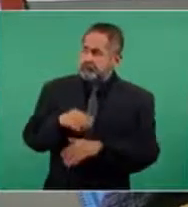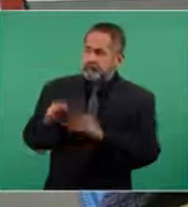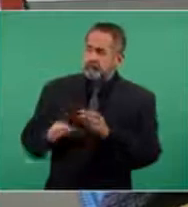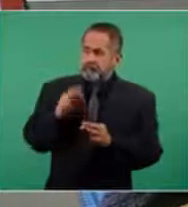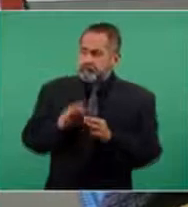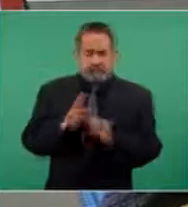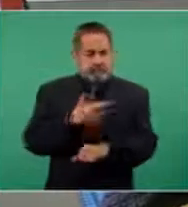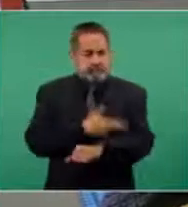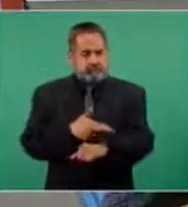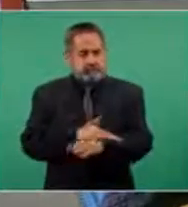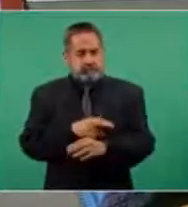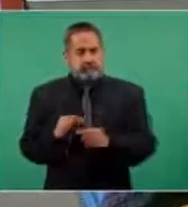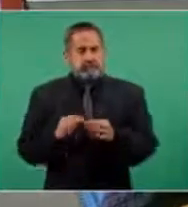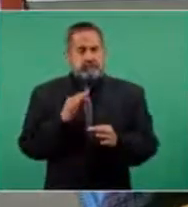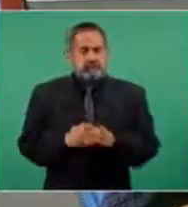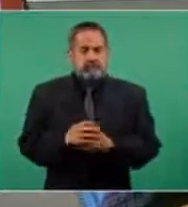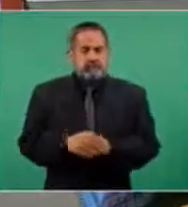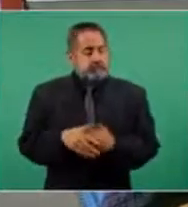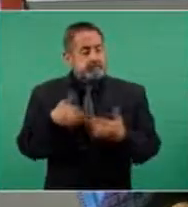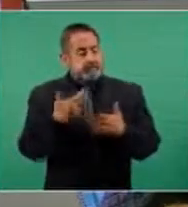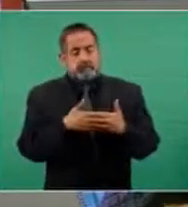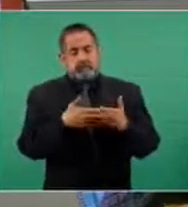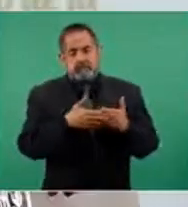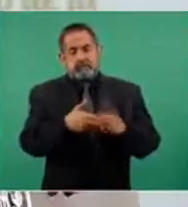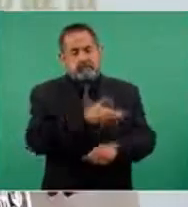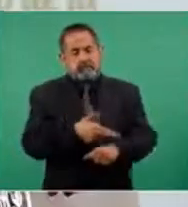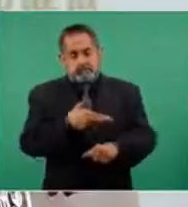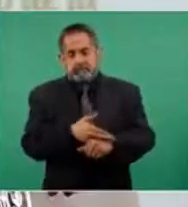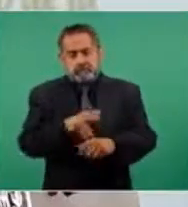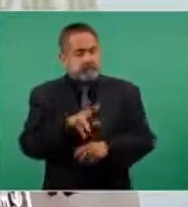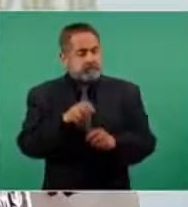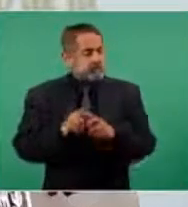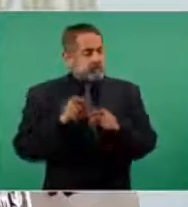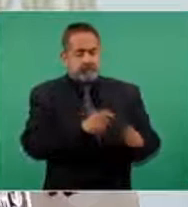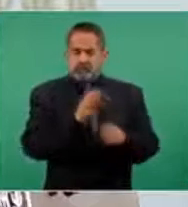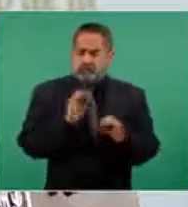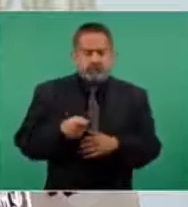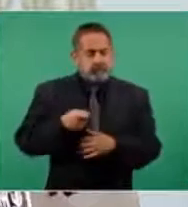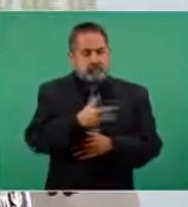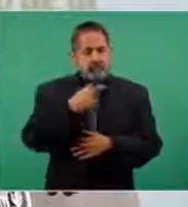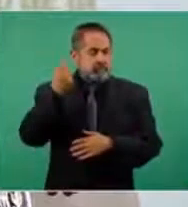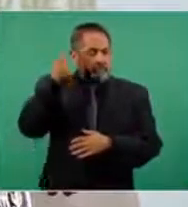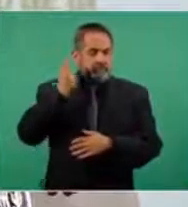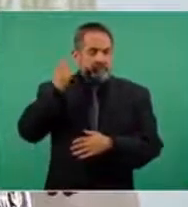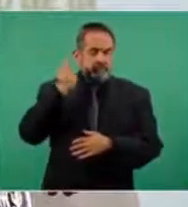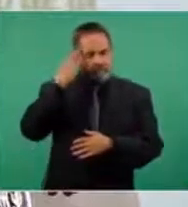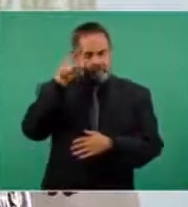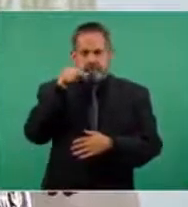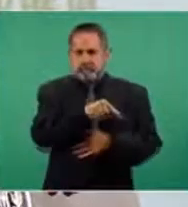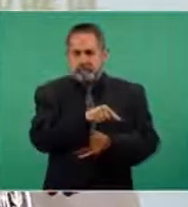contratiempo los subsecuentes procesos de nómina como jubilado para